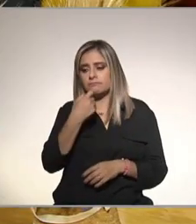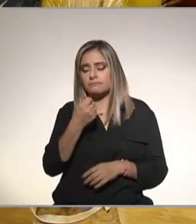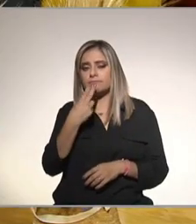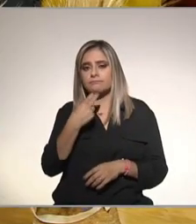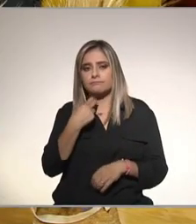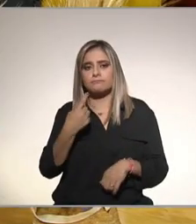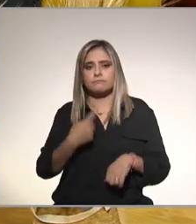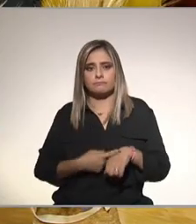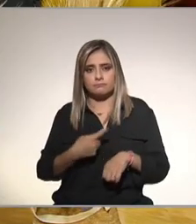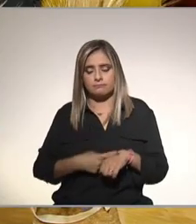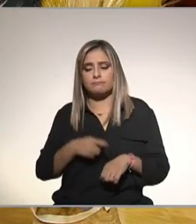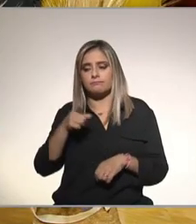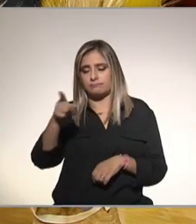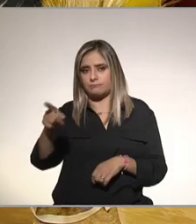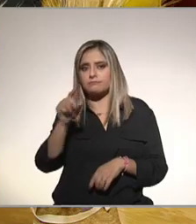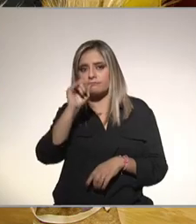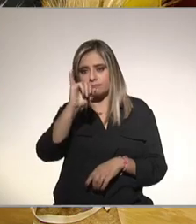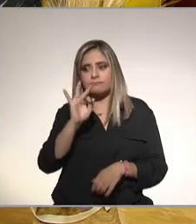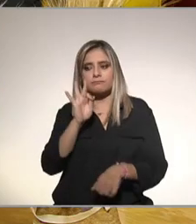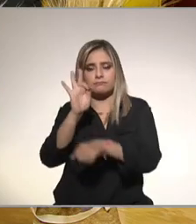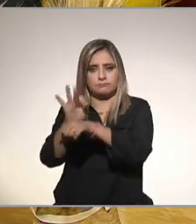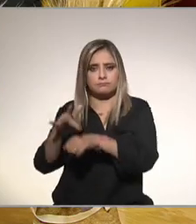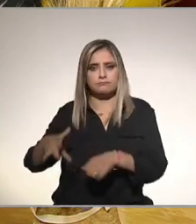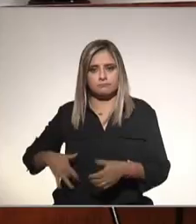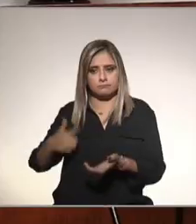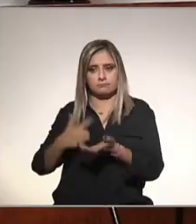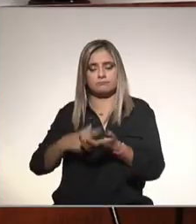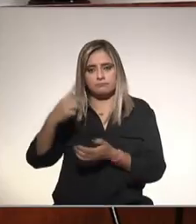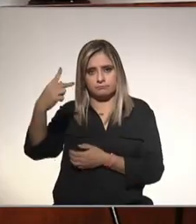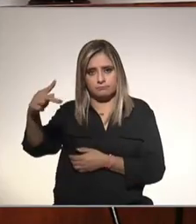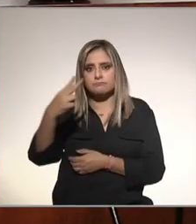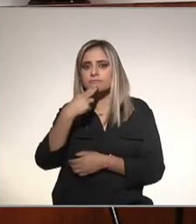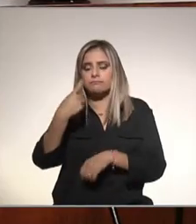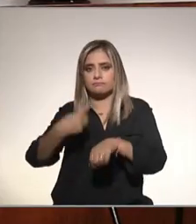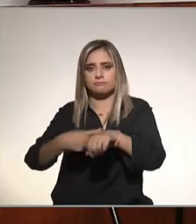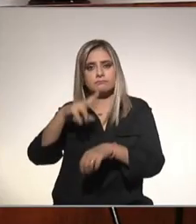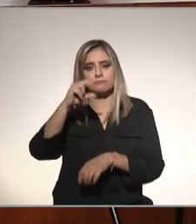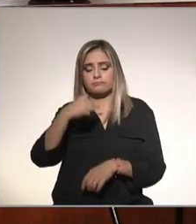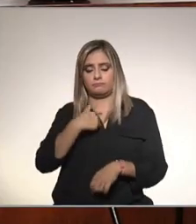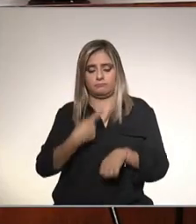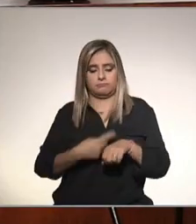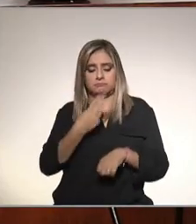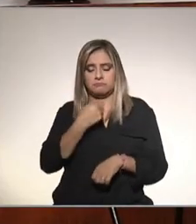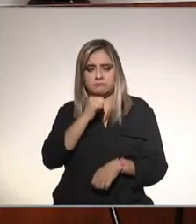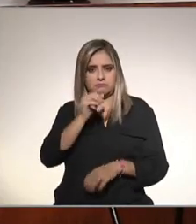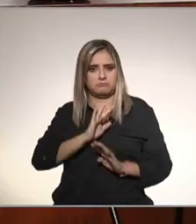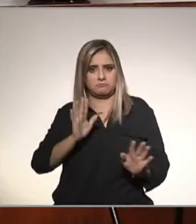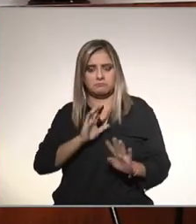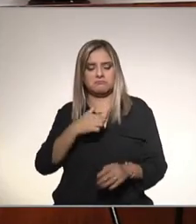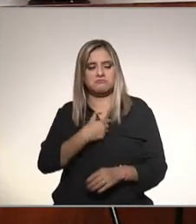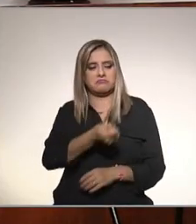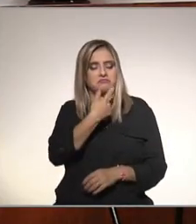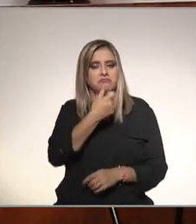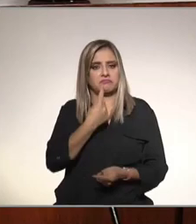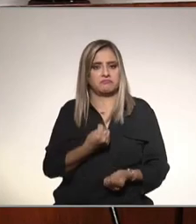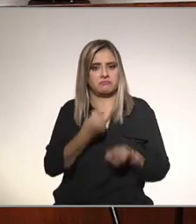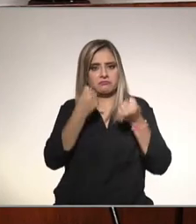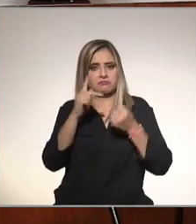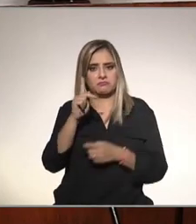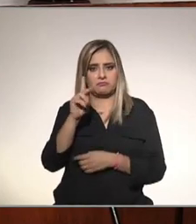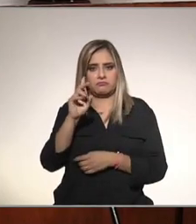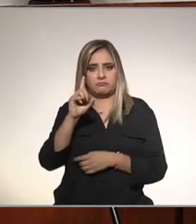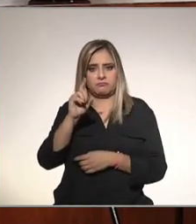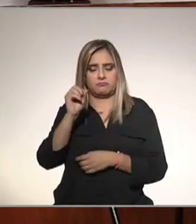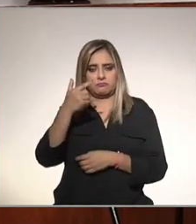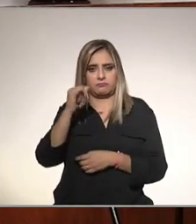diabetes va a funcionar para el hígado graso pero en ese contexto no está indicado solo y exclusivamente para el hígado graso ayuda en todo